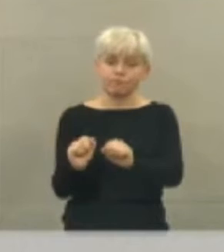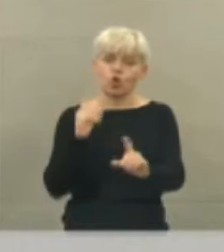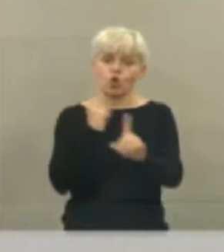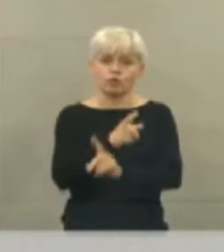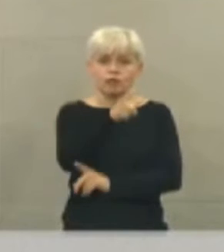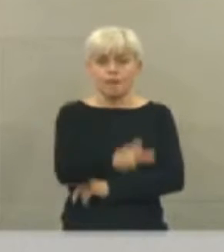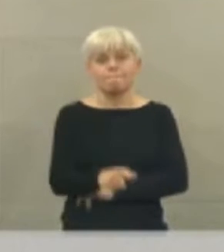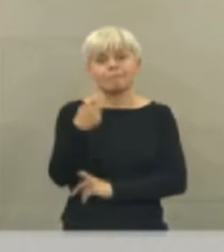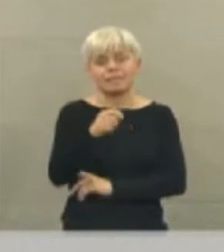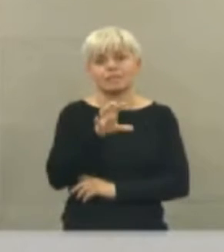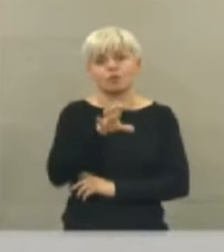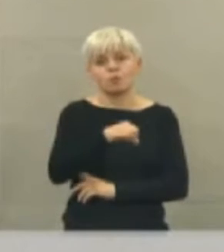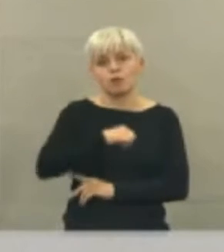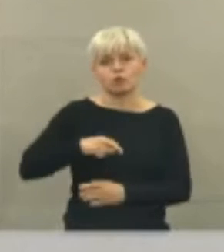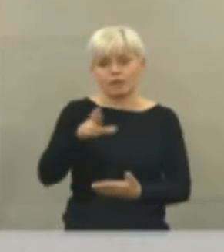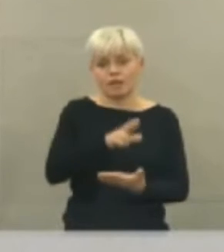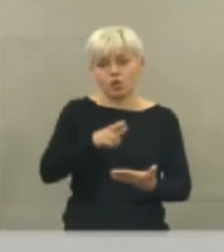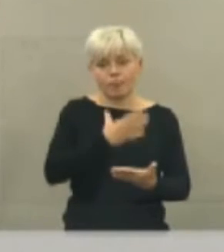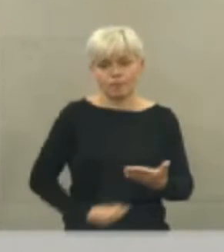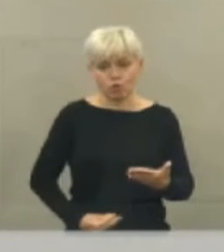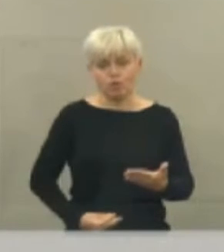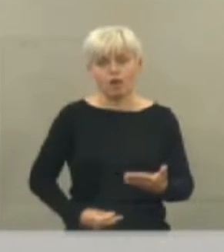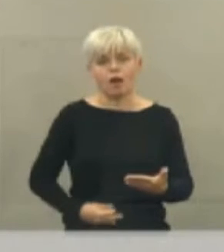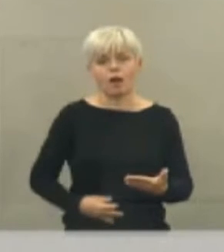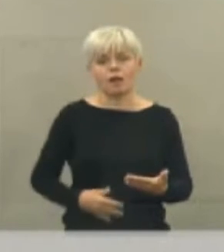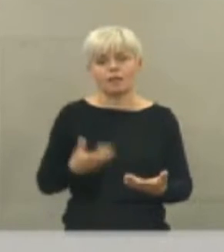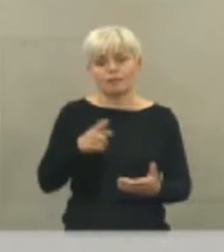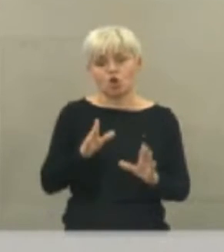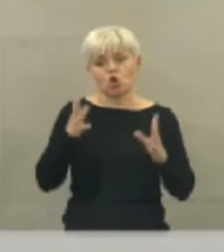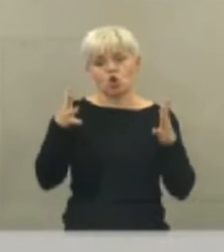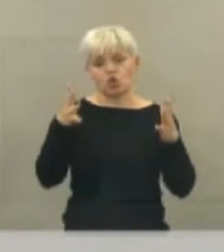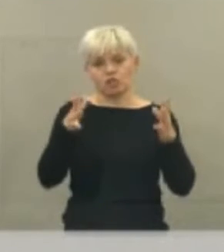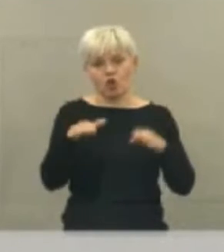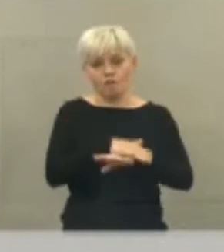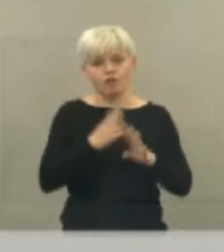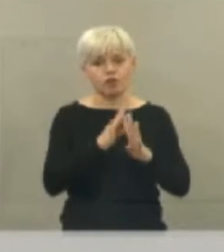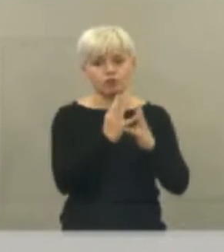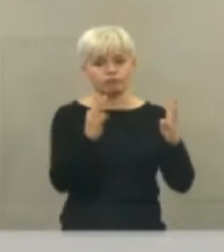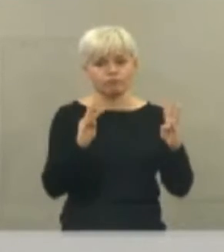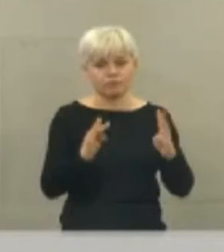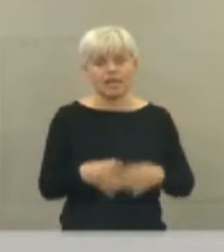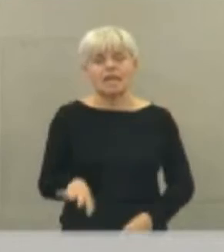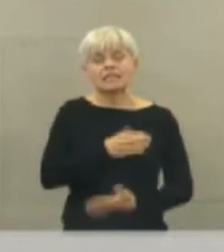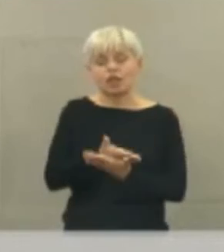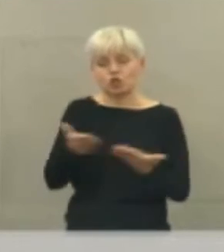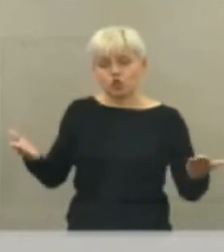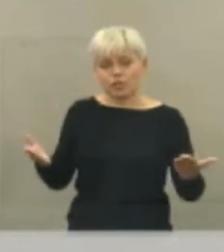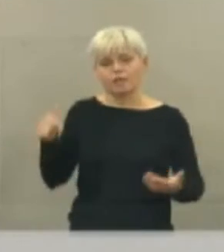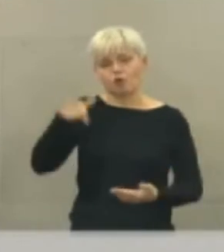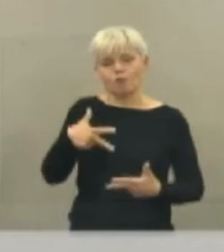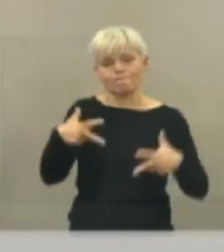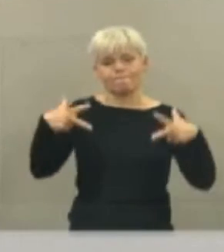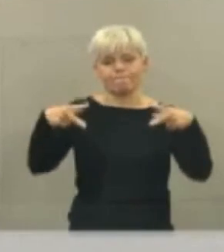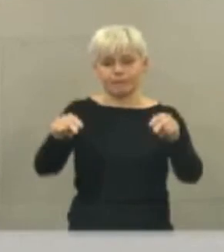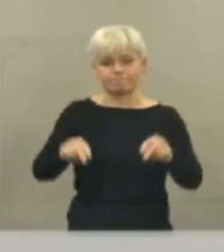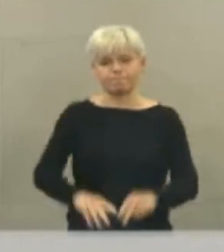presidente de la Comunidad Autónoma de la Región de Murcia y su Consejo de Gobierno. Señorías, se levanta la sesión.